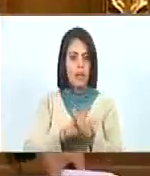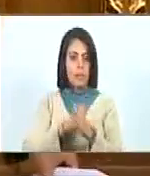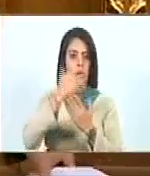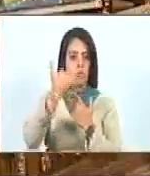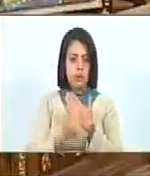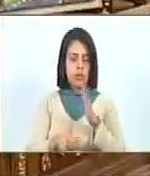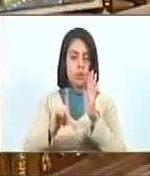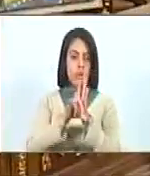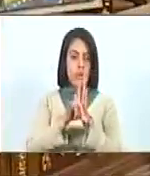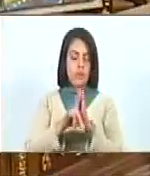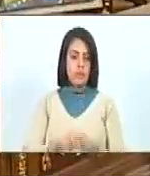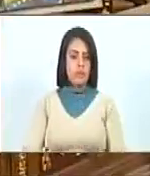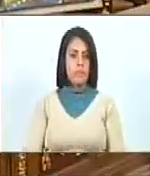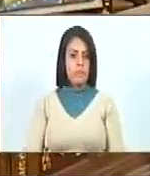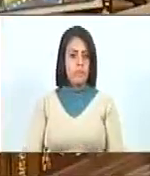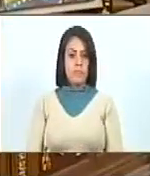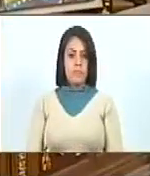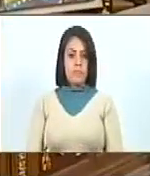de ley.